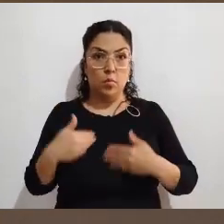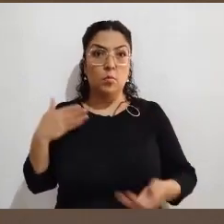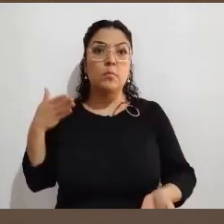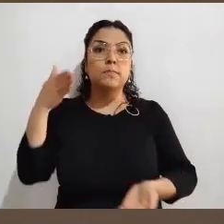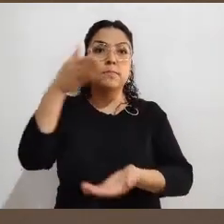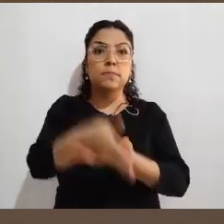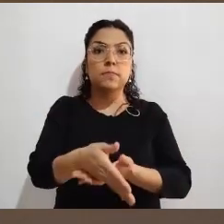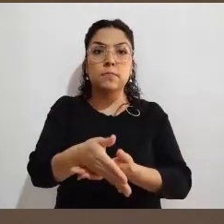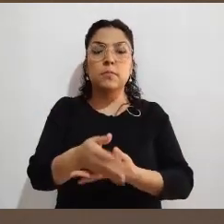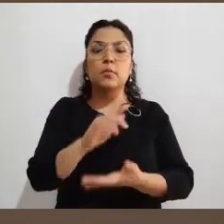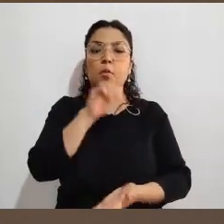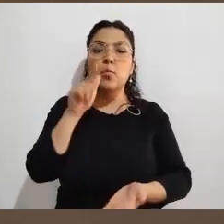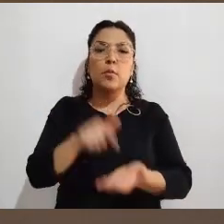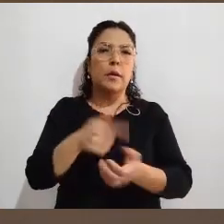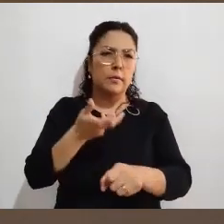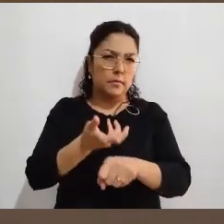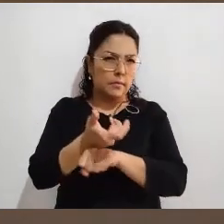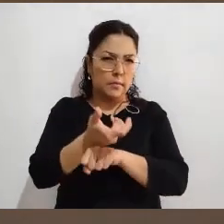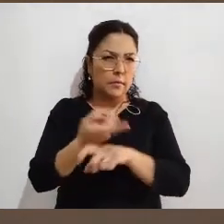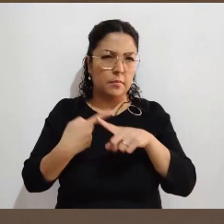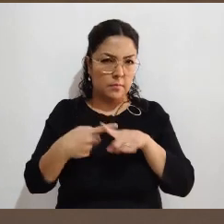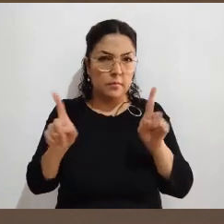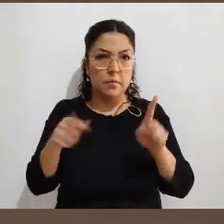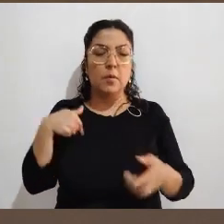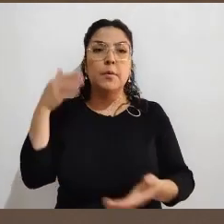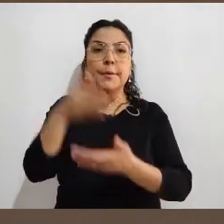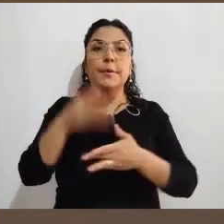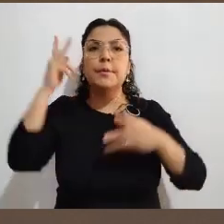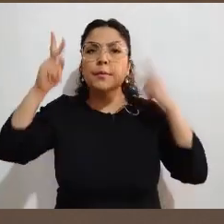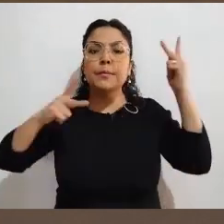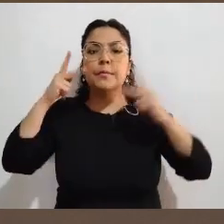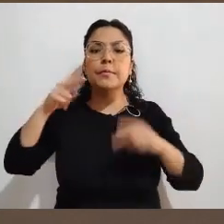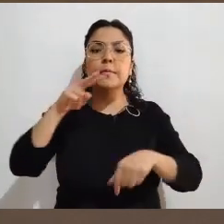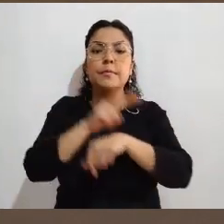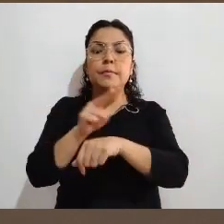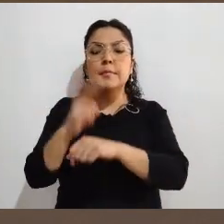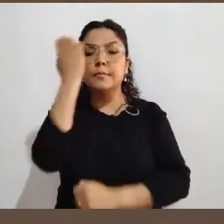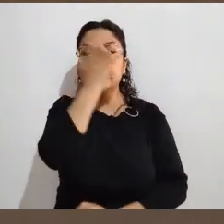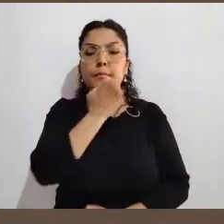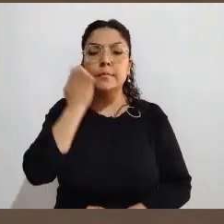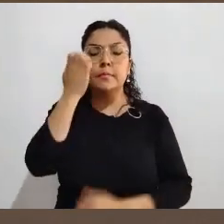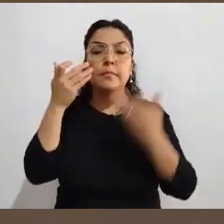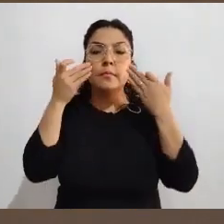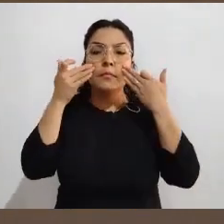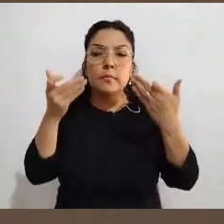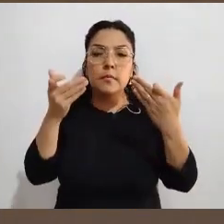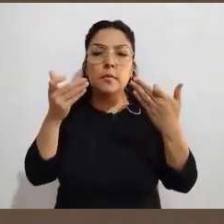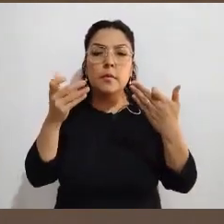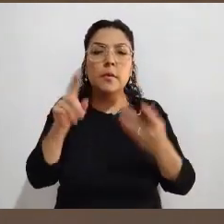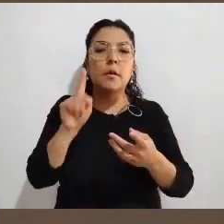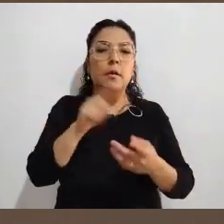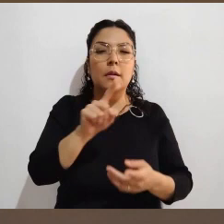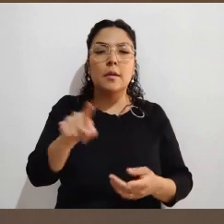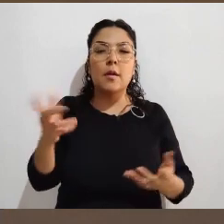a observar una elección en otra entidad diferente, mi propósito, además de informarme de la jornada electoral, es poder